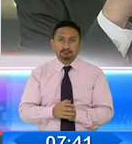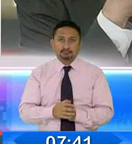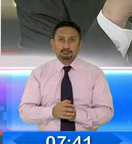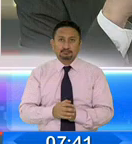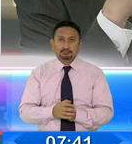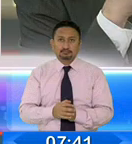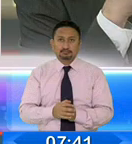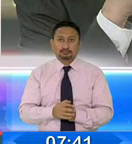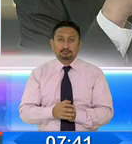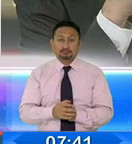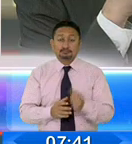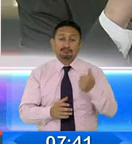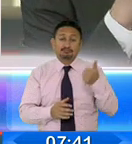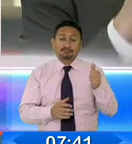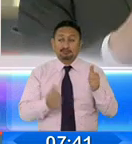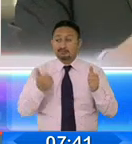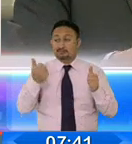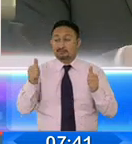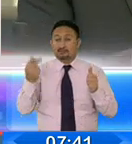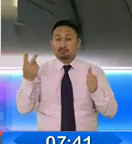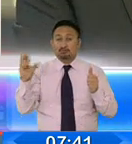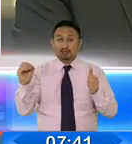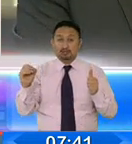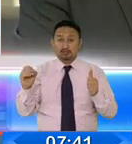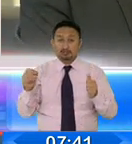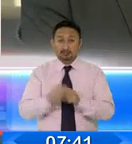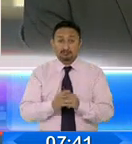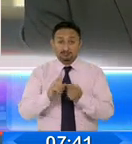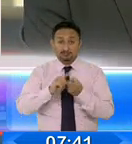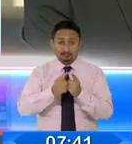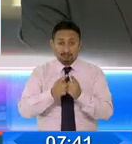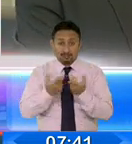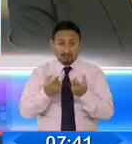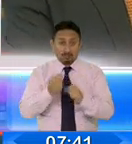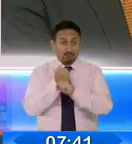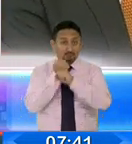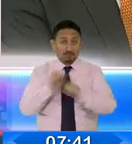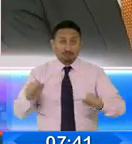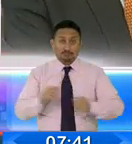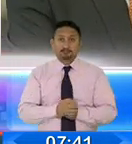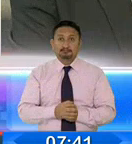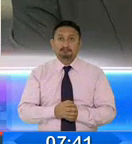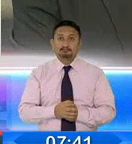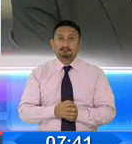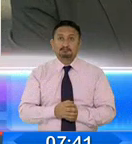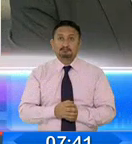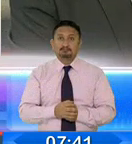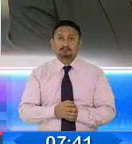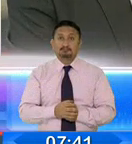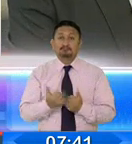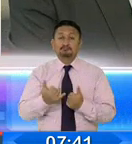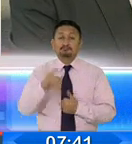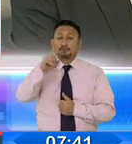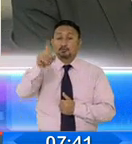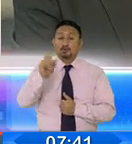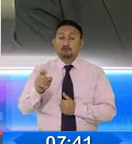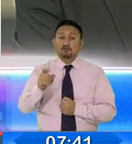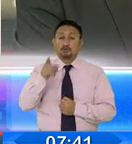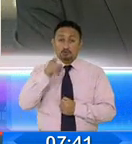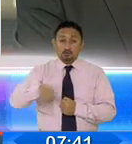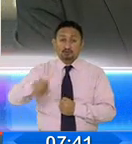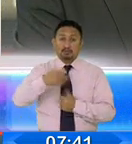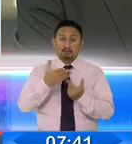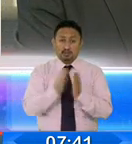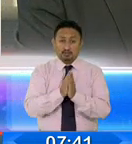10 más 10 es 20. Es imposible que sea 21. Ahora, doctor Pérez, el tiempo juega en contra también de sus